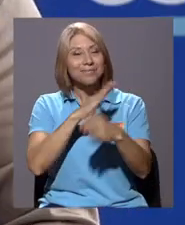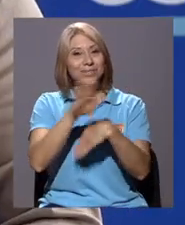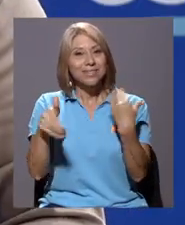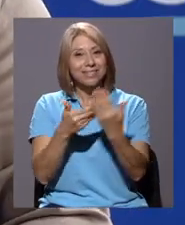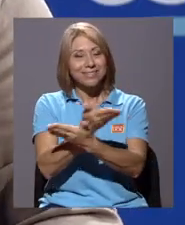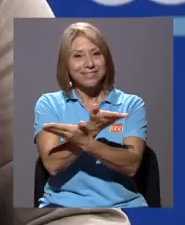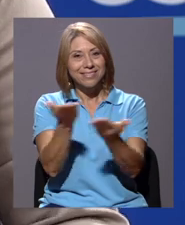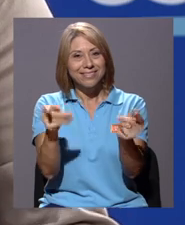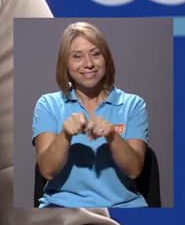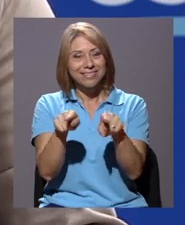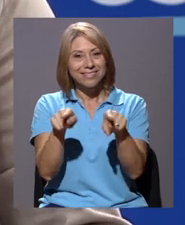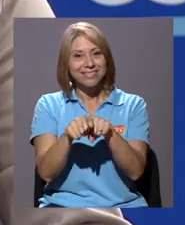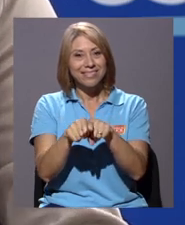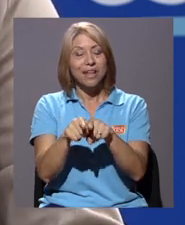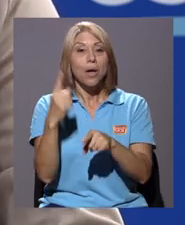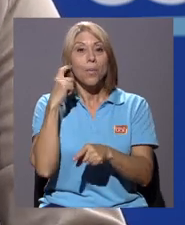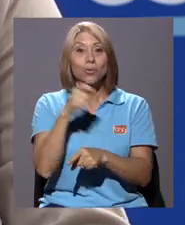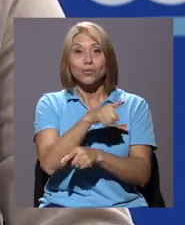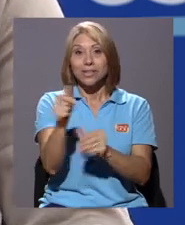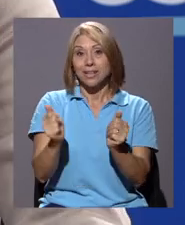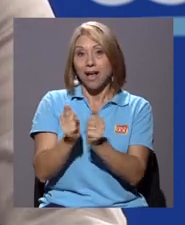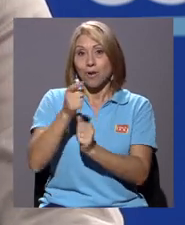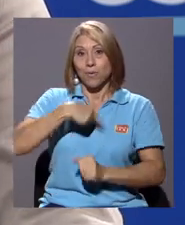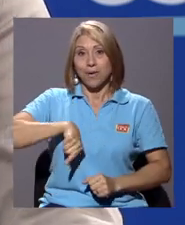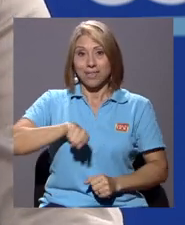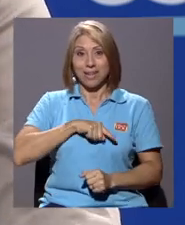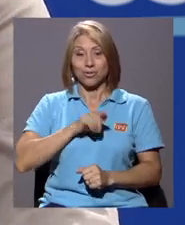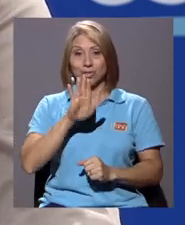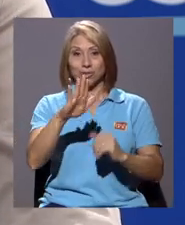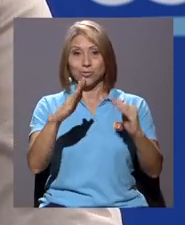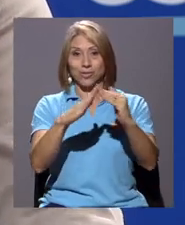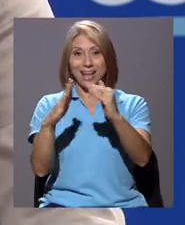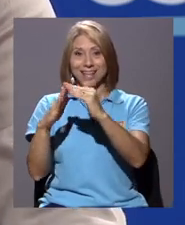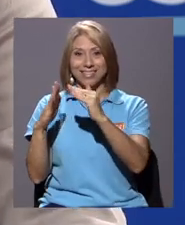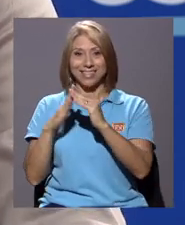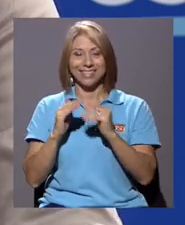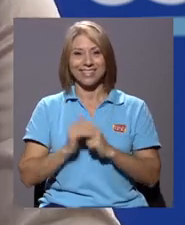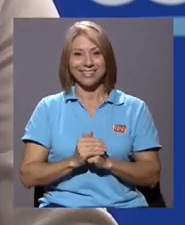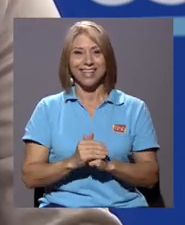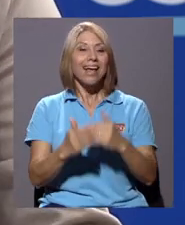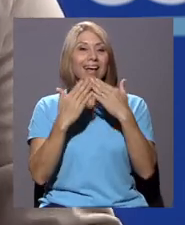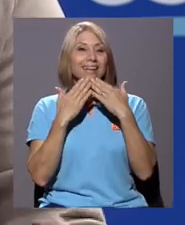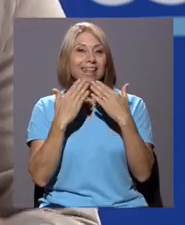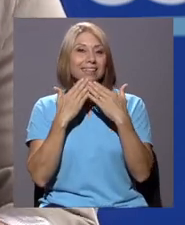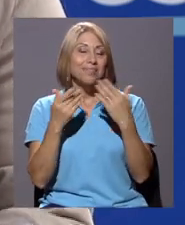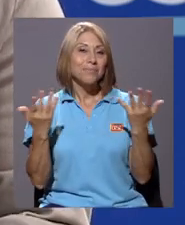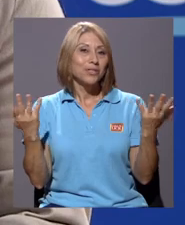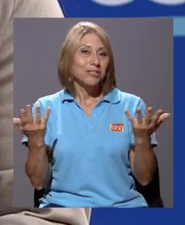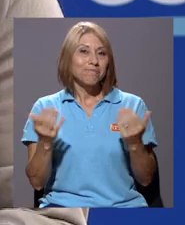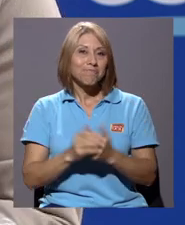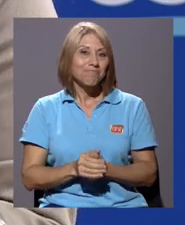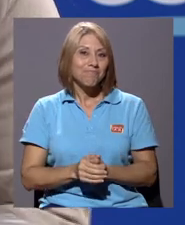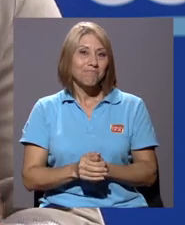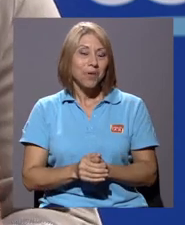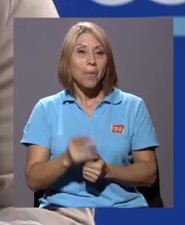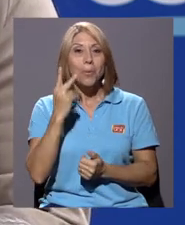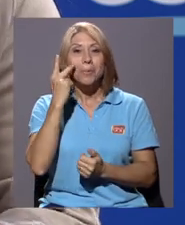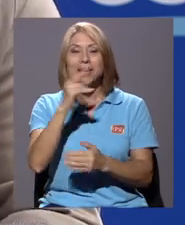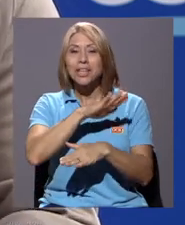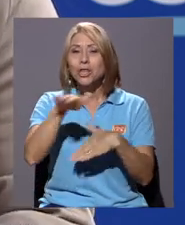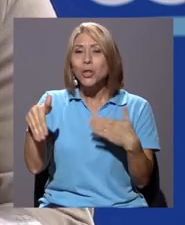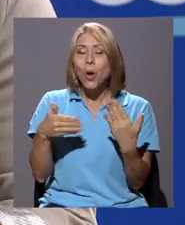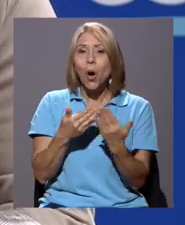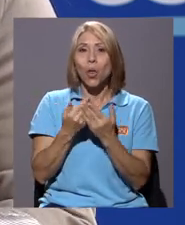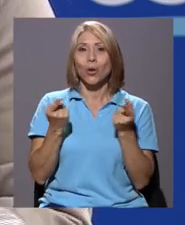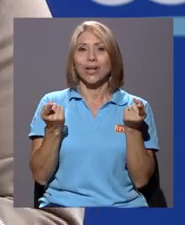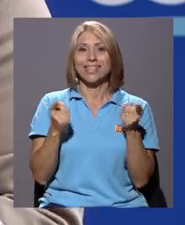ustedes también por habernos acompañado en sus casas. Les agradecemos y sobre todo, bueno, por ver todo lo que se